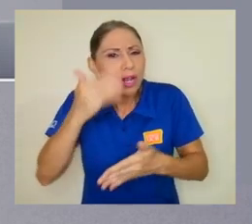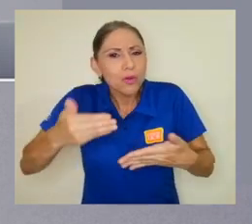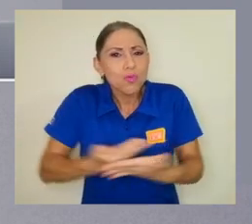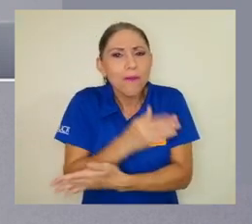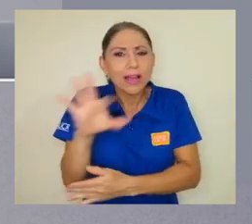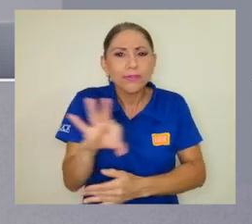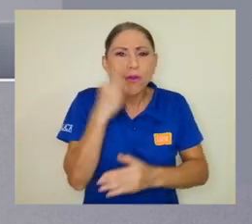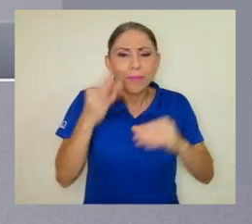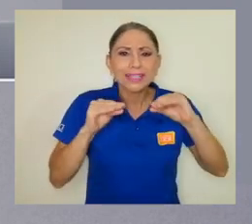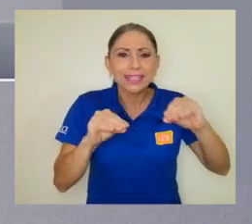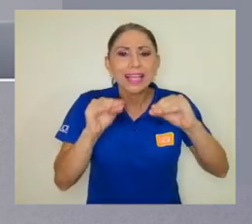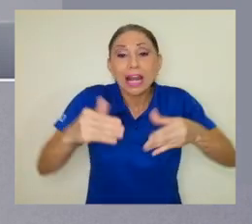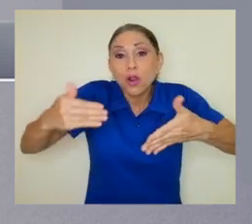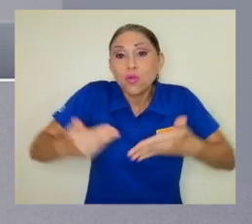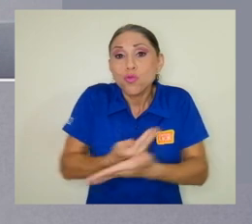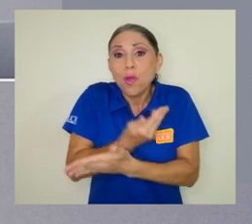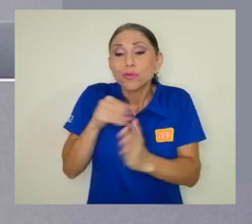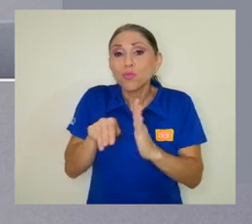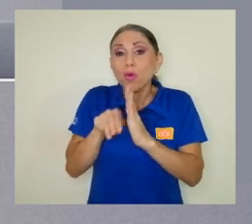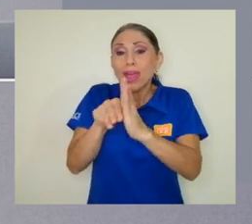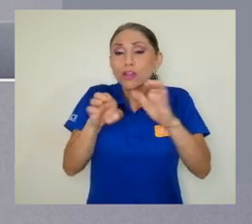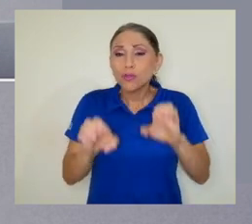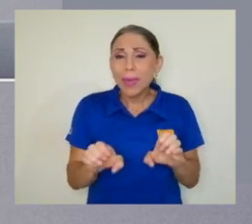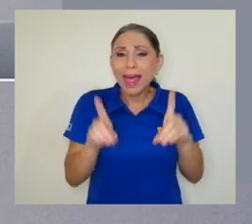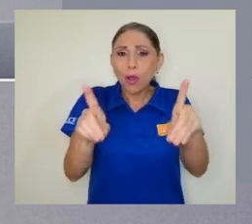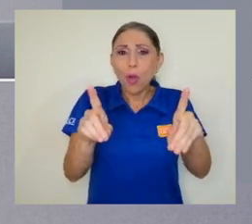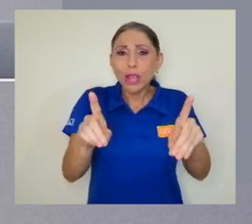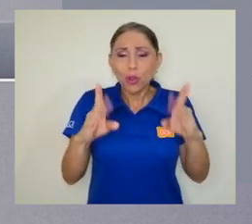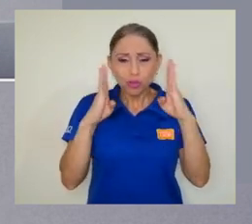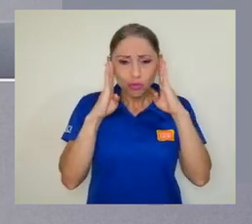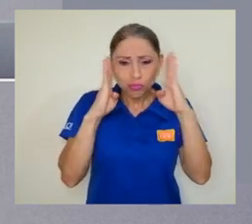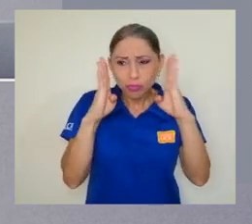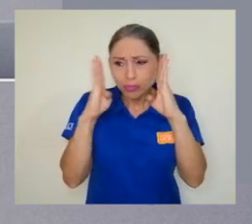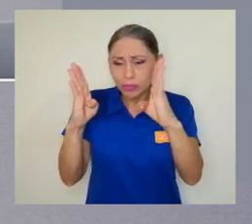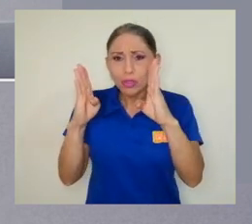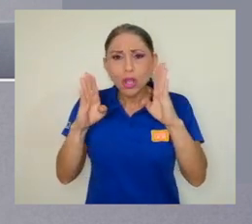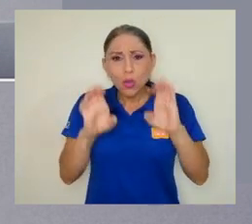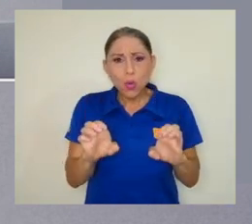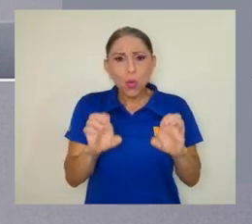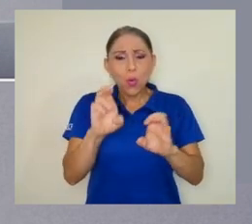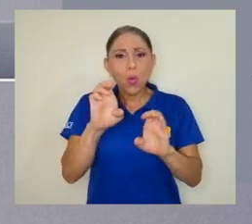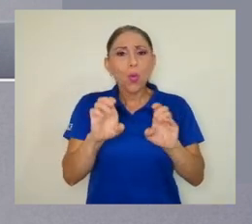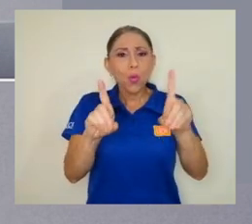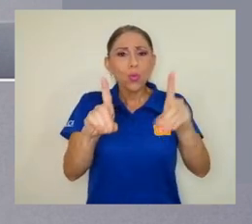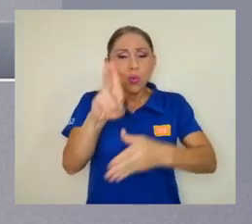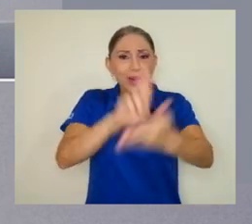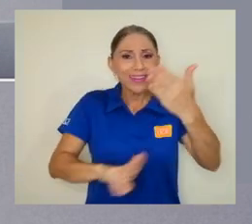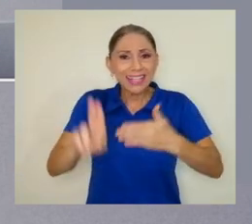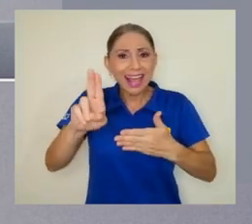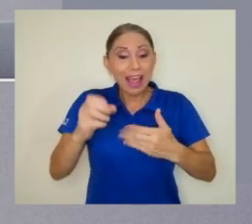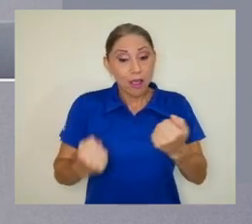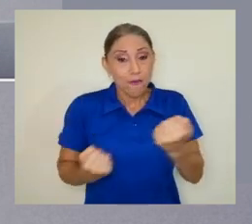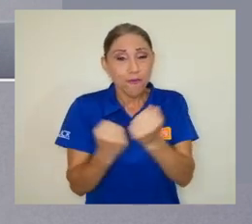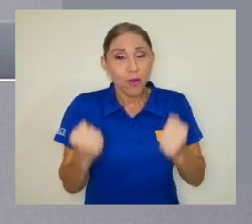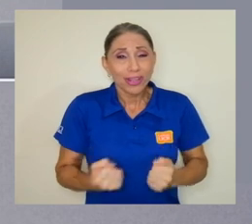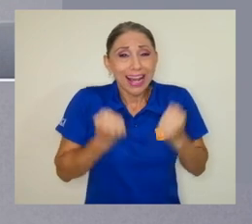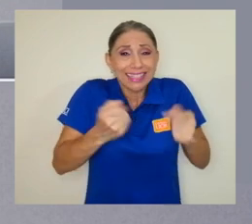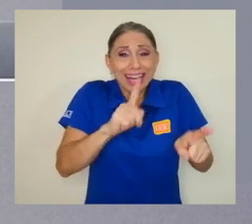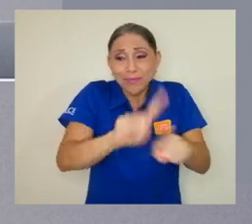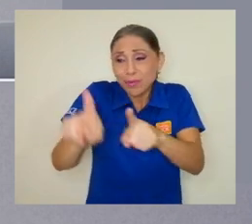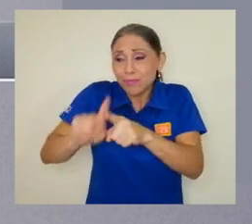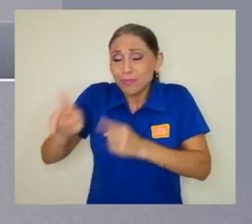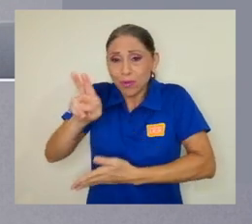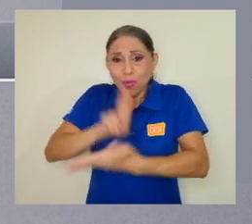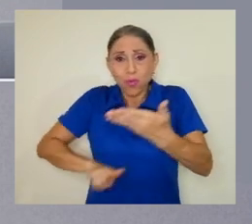nuevos modelos pedagógicos y de gestión universitaria, fortalecer el trabajo interuniversitario e implicarse